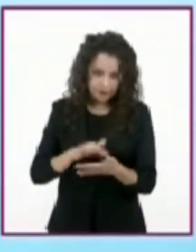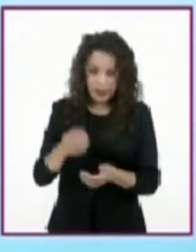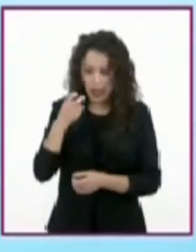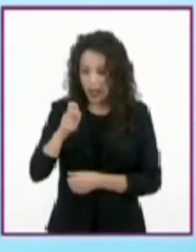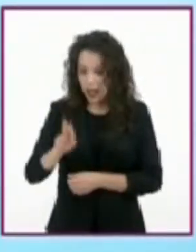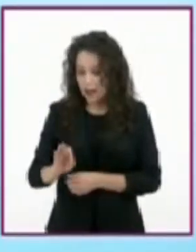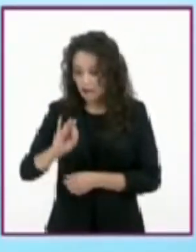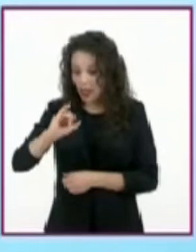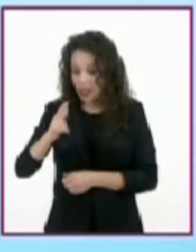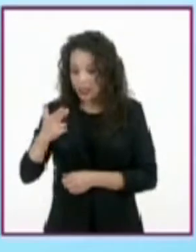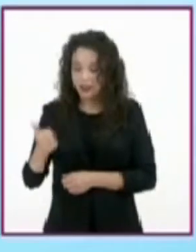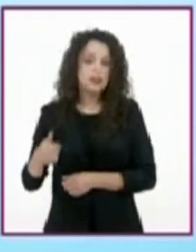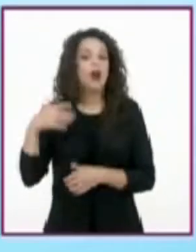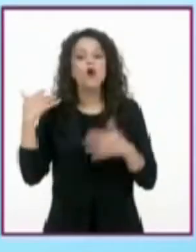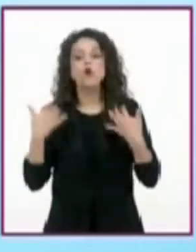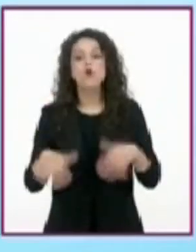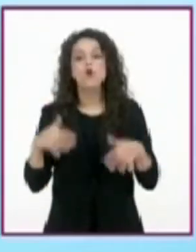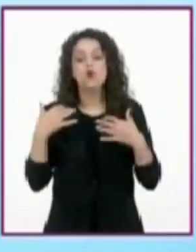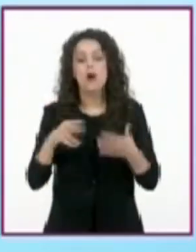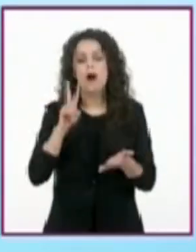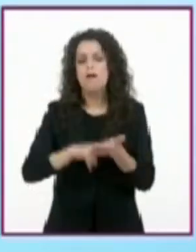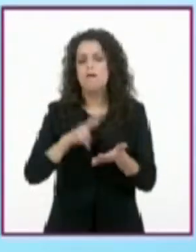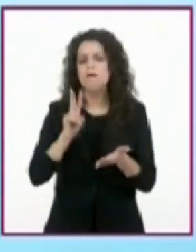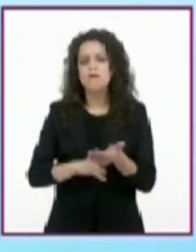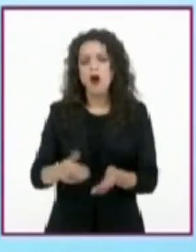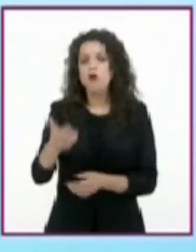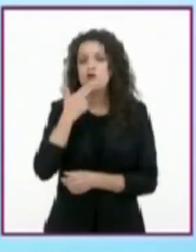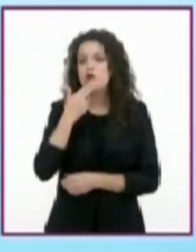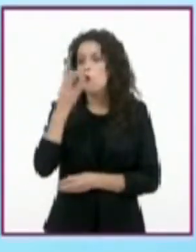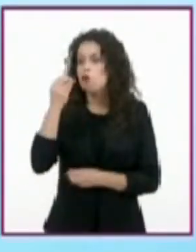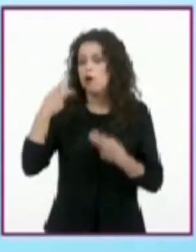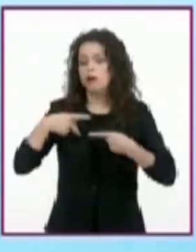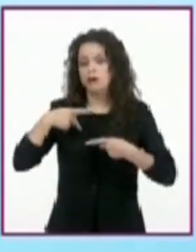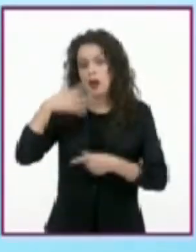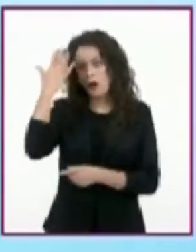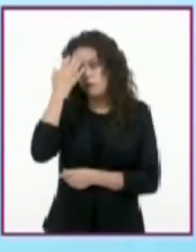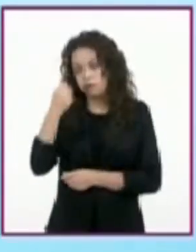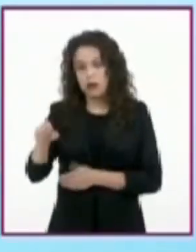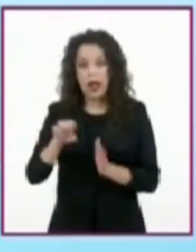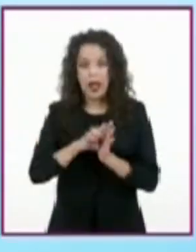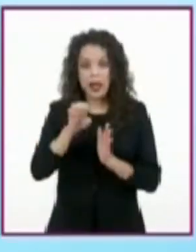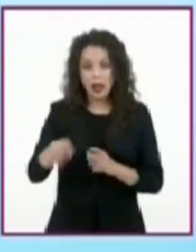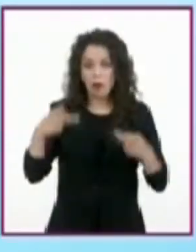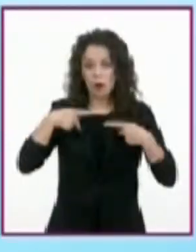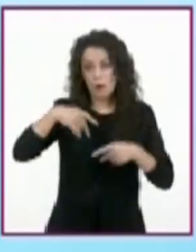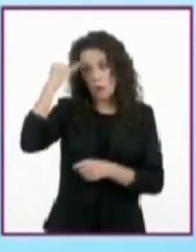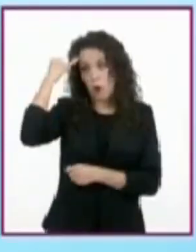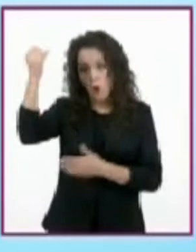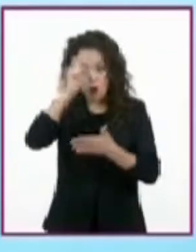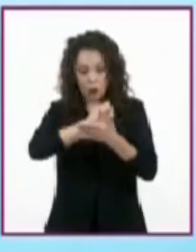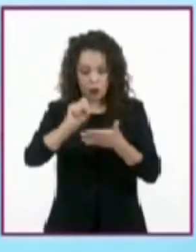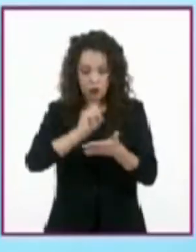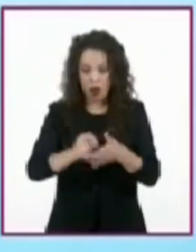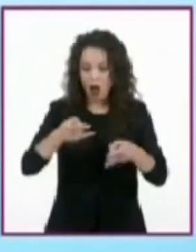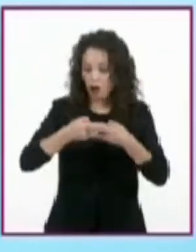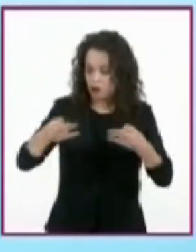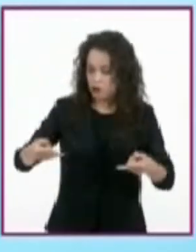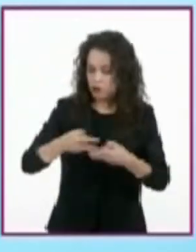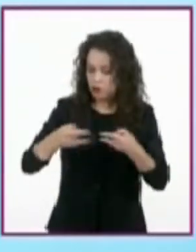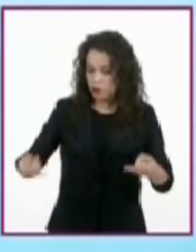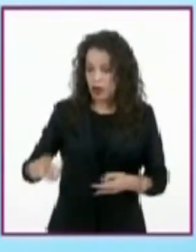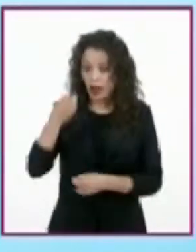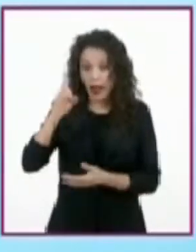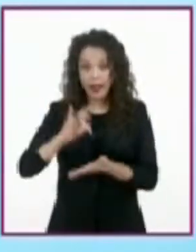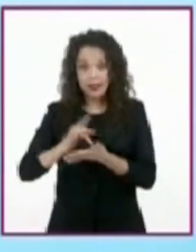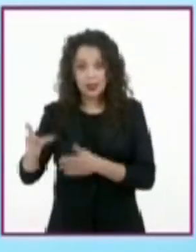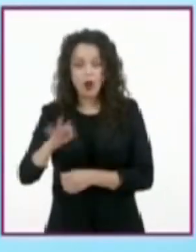recurso valioso para muchos especialistas, tal es el caso de los historiadores, quienes gracias a ellas pueden registrar información